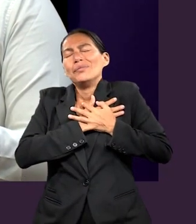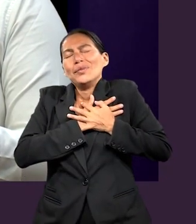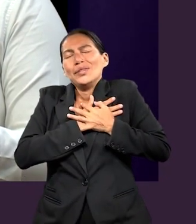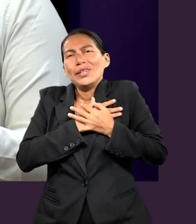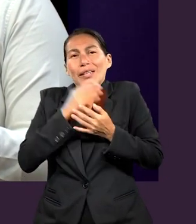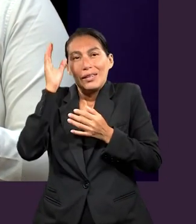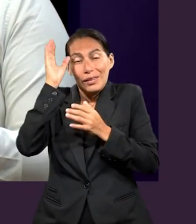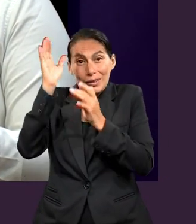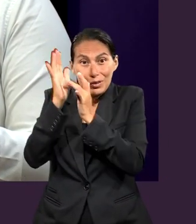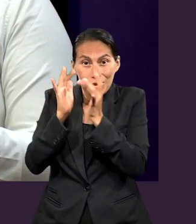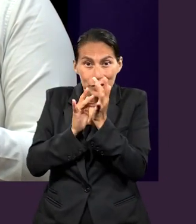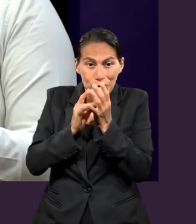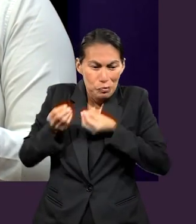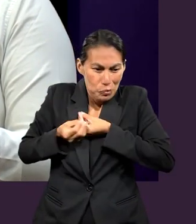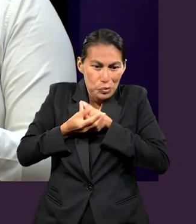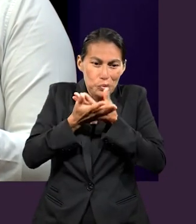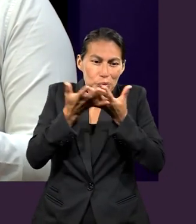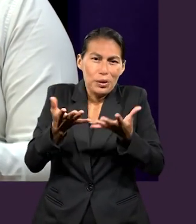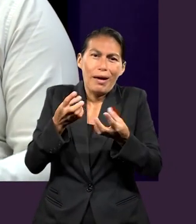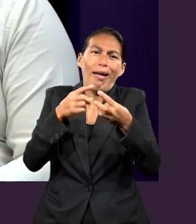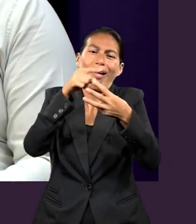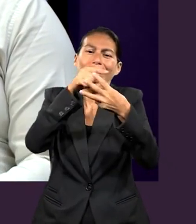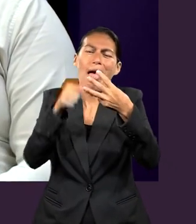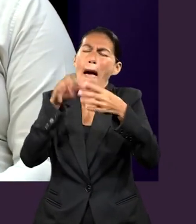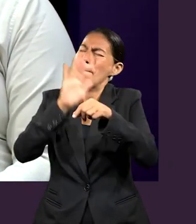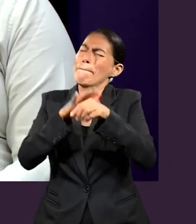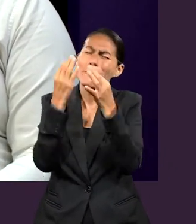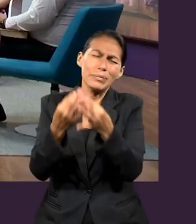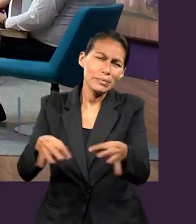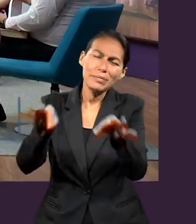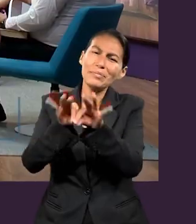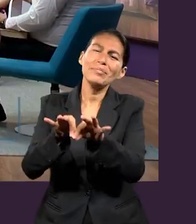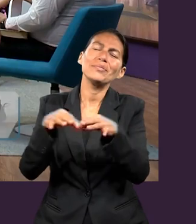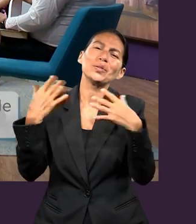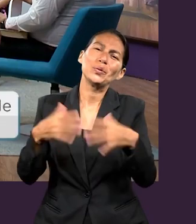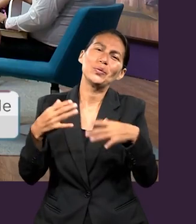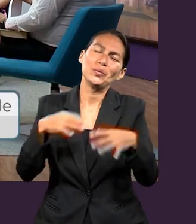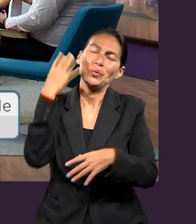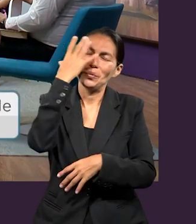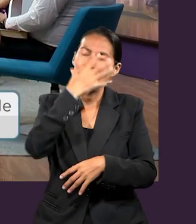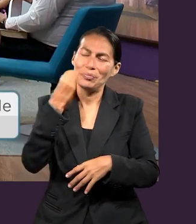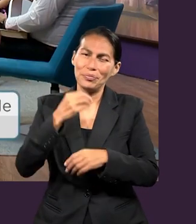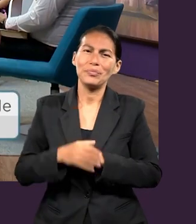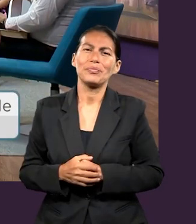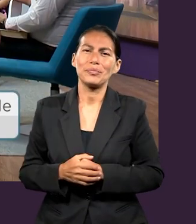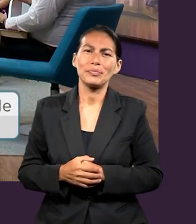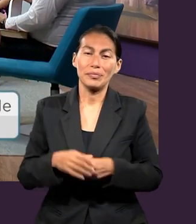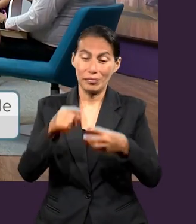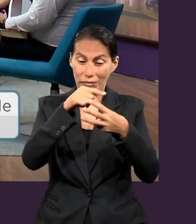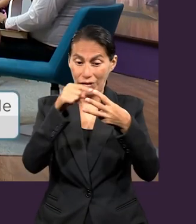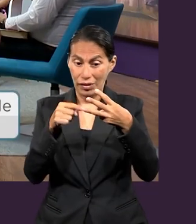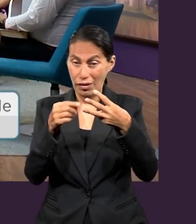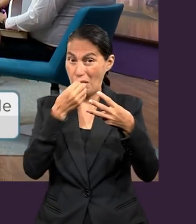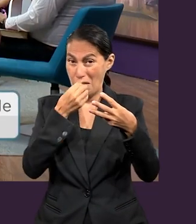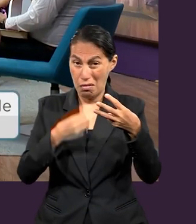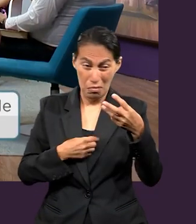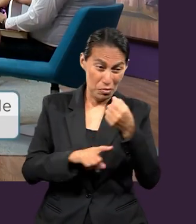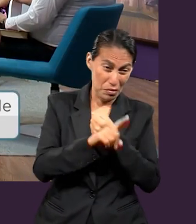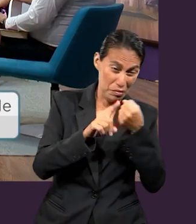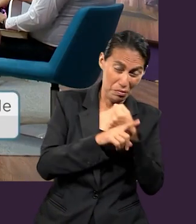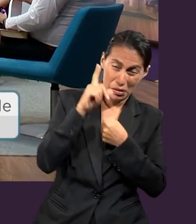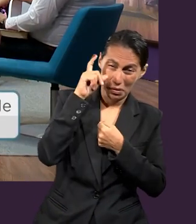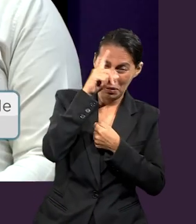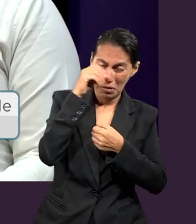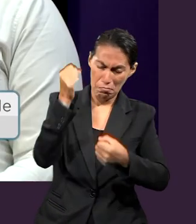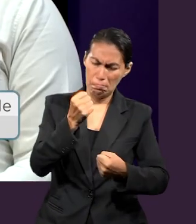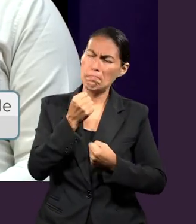colaboración del amor ilimitado de Cristo. Eso es, creo yo, lo que me quedaría de toda la elección. Estas tres